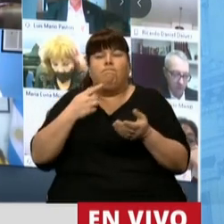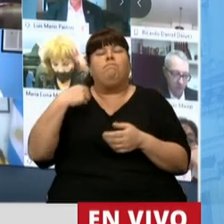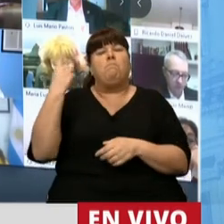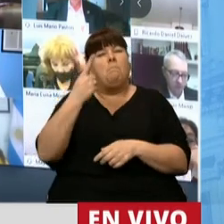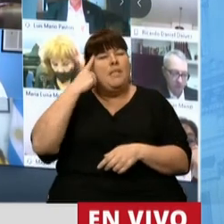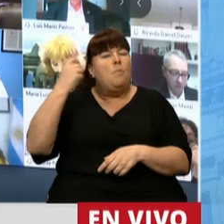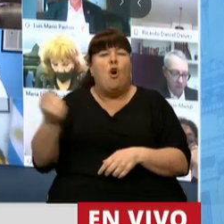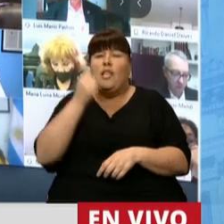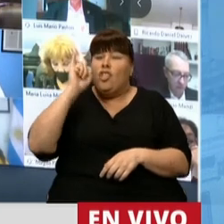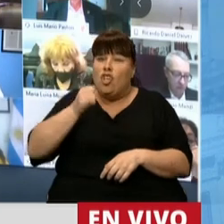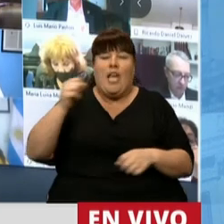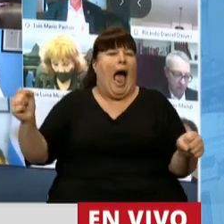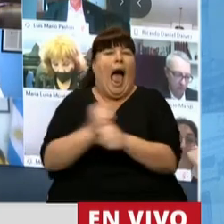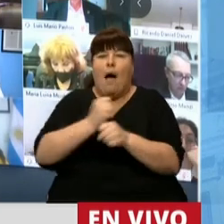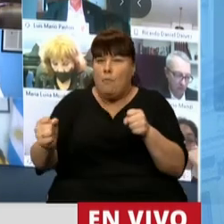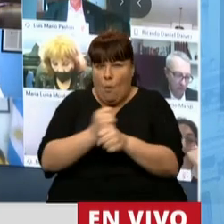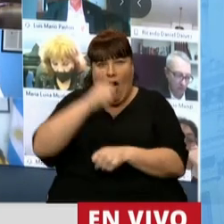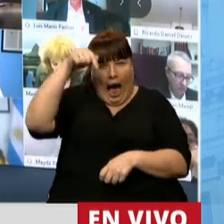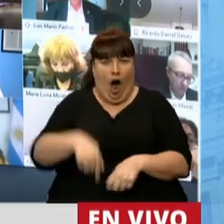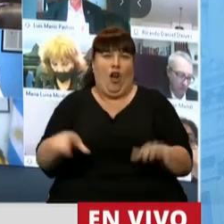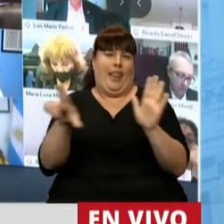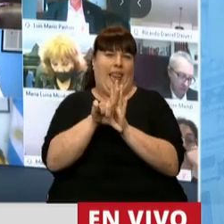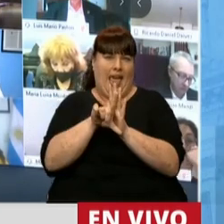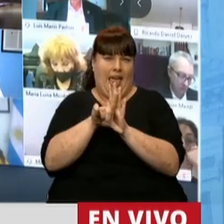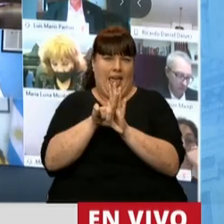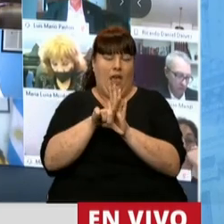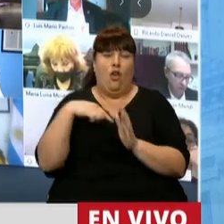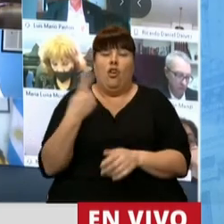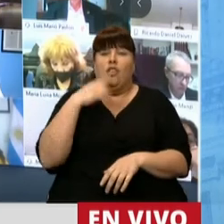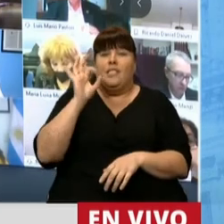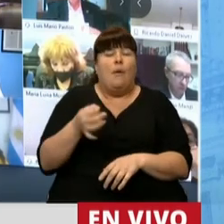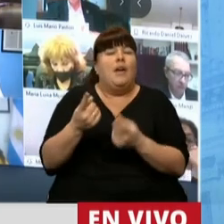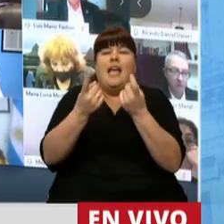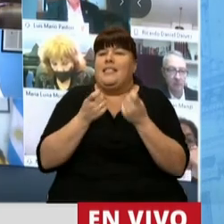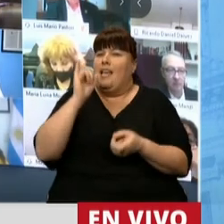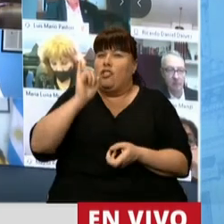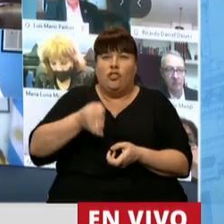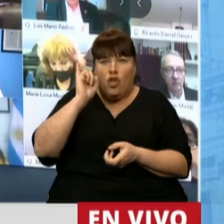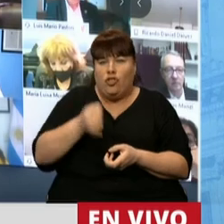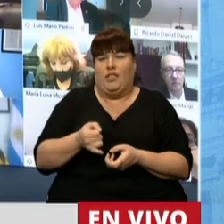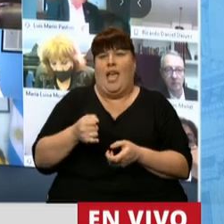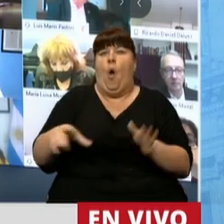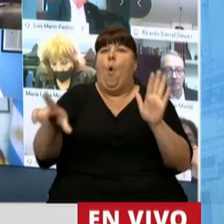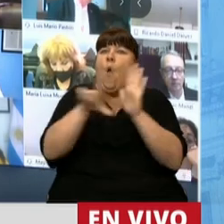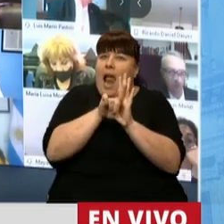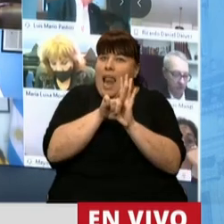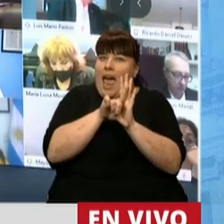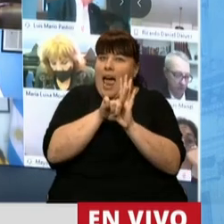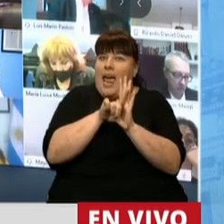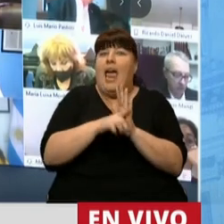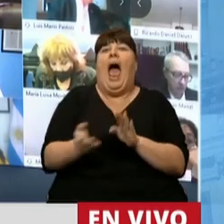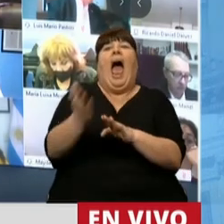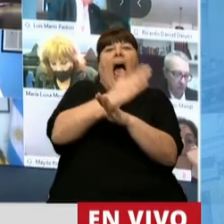consideramos crucial que se apruebe ya la ley. Porque entendemos que es necesario tener un marco normativo